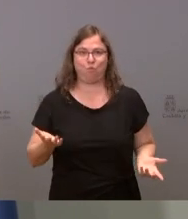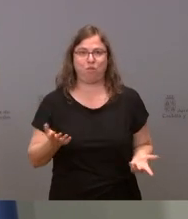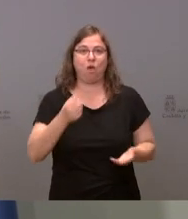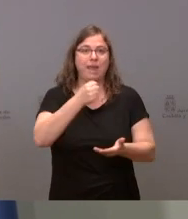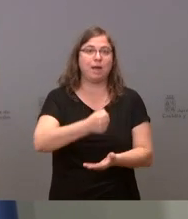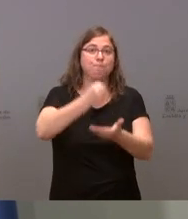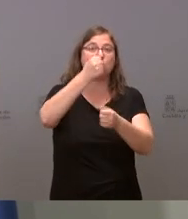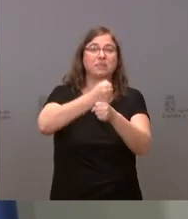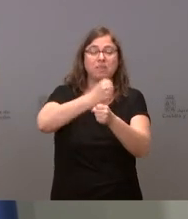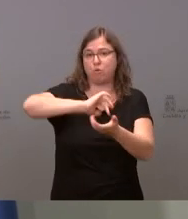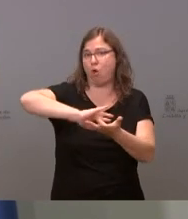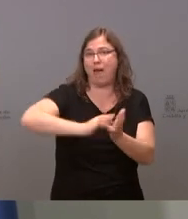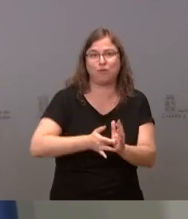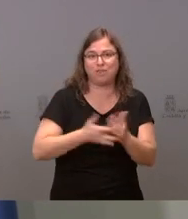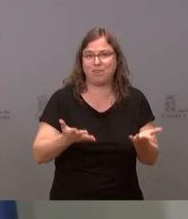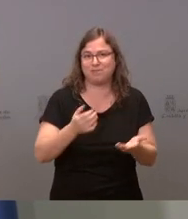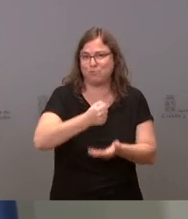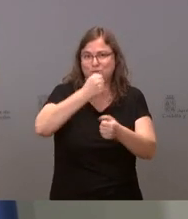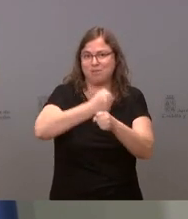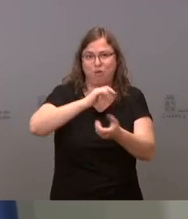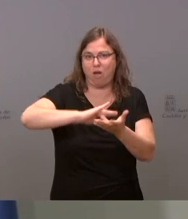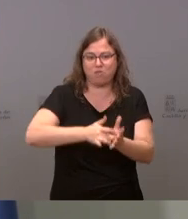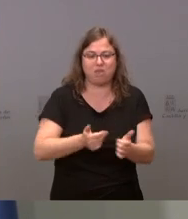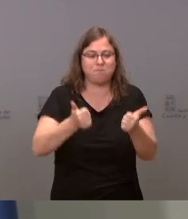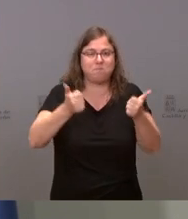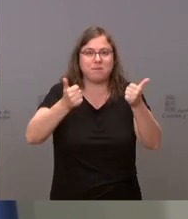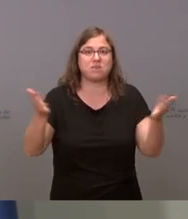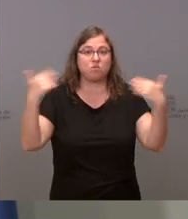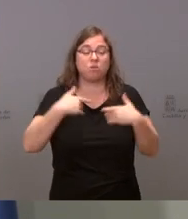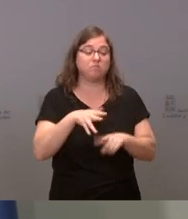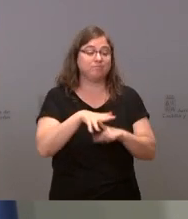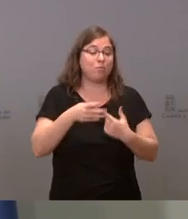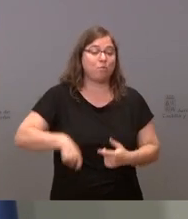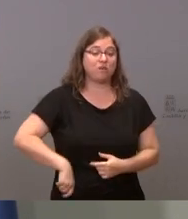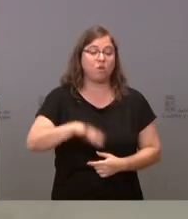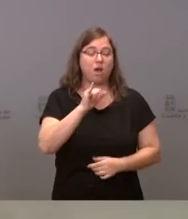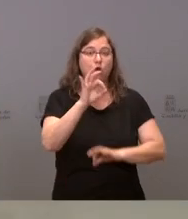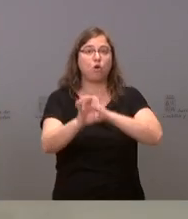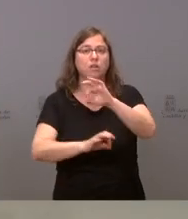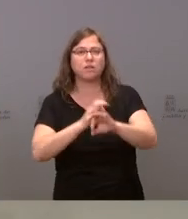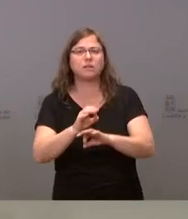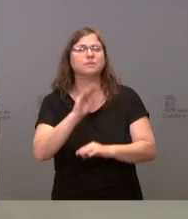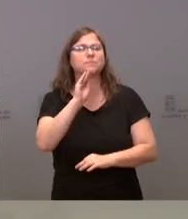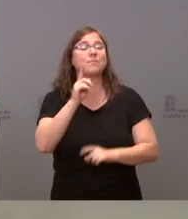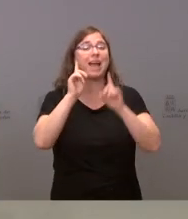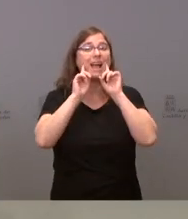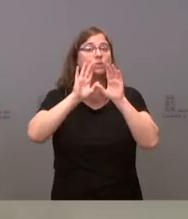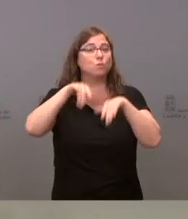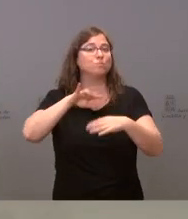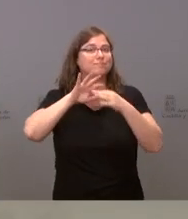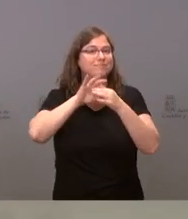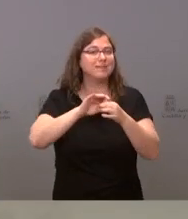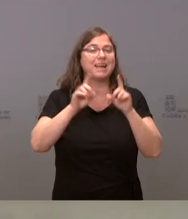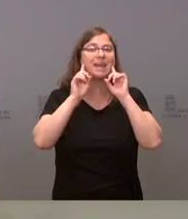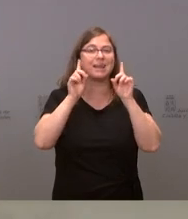de empleo están agotadas, están agotadas y nosotros no podemos hacer más que reordenar la asistencia. Refería en concreto en este último punto más a las